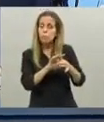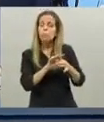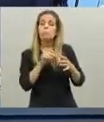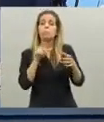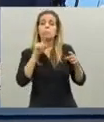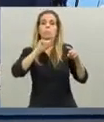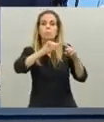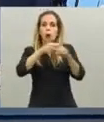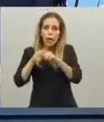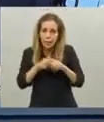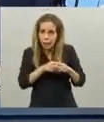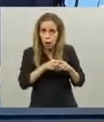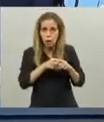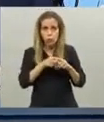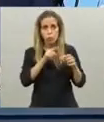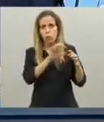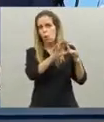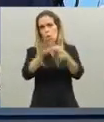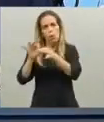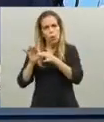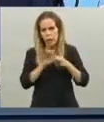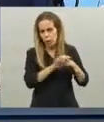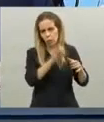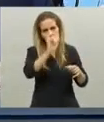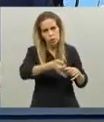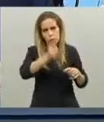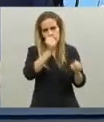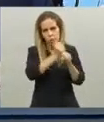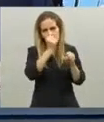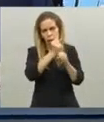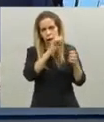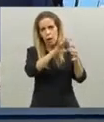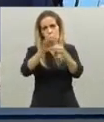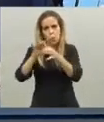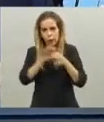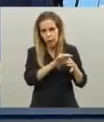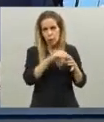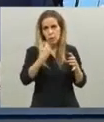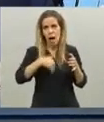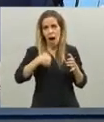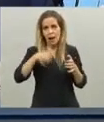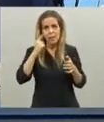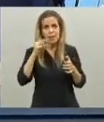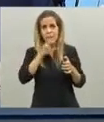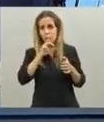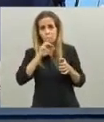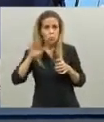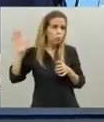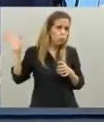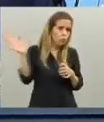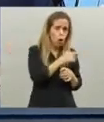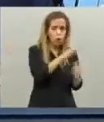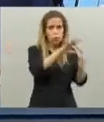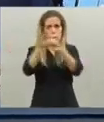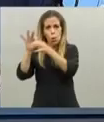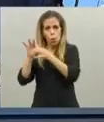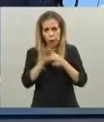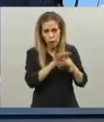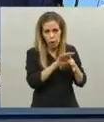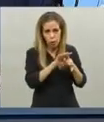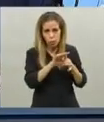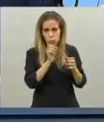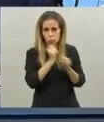sistema político con muy poquitas excepciones la unidad de todos los argentinos y argentinas de los y las bonaerenses llegamos